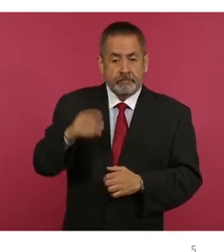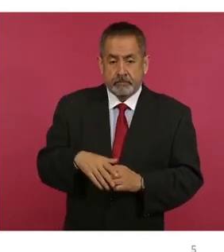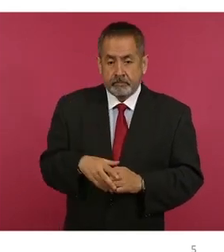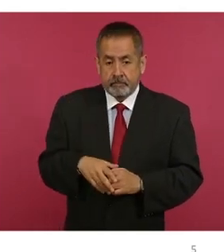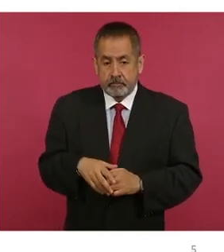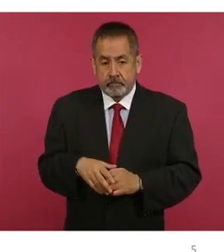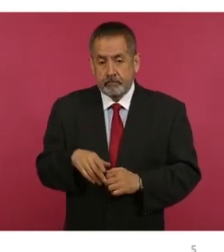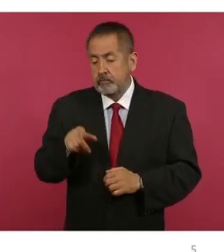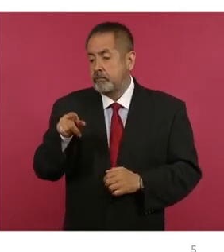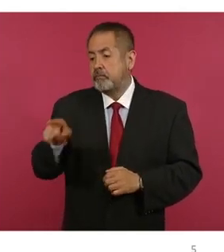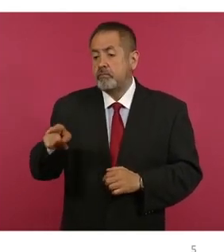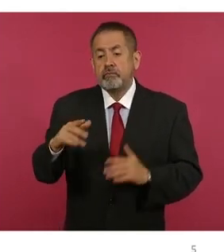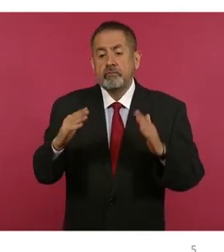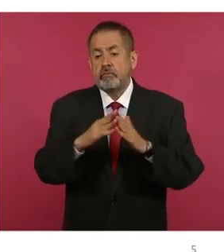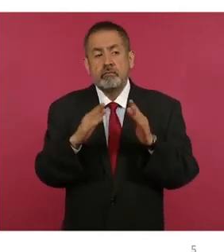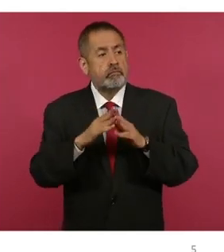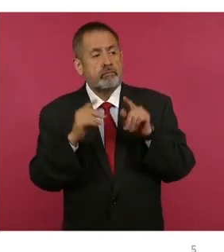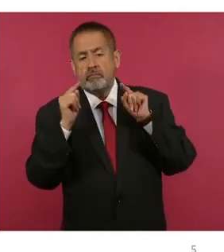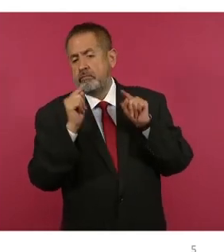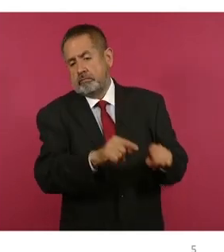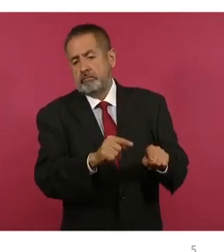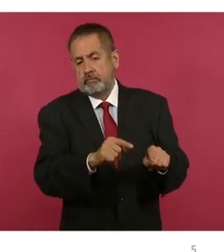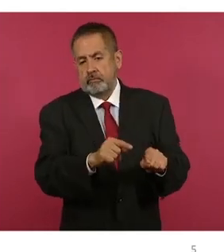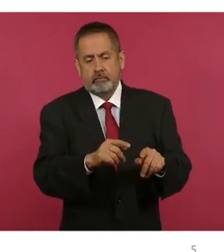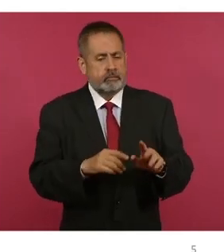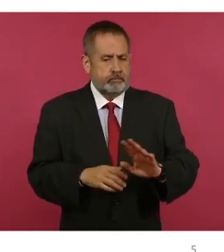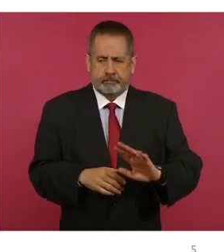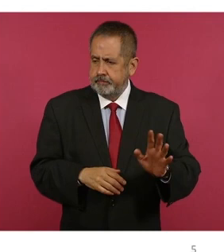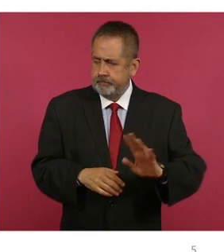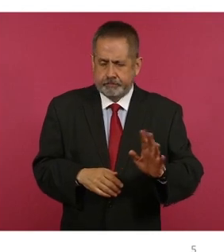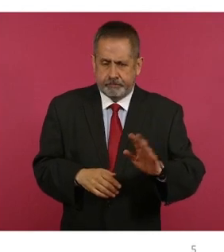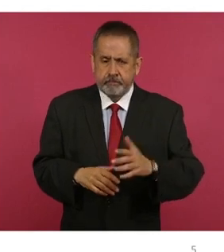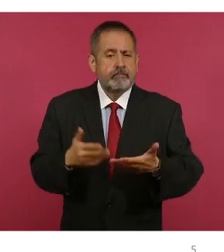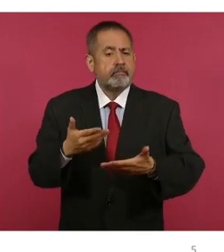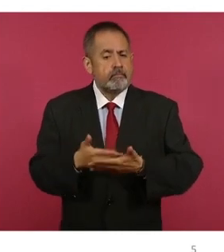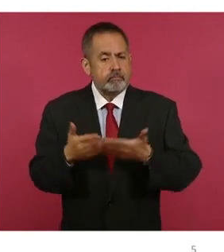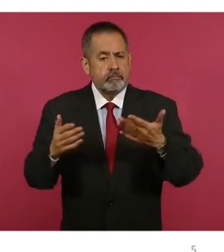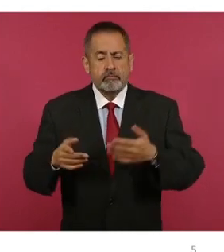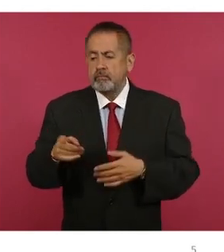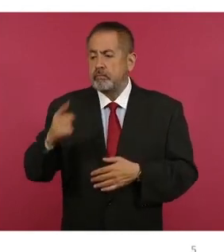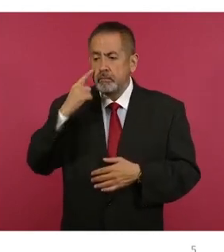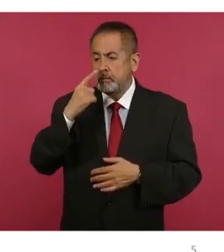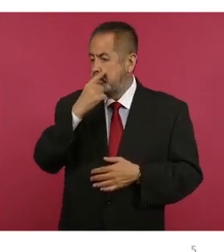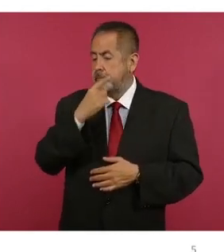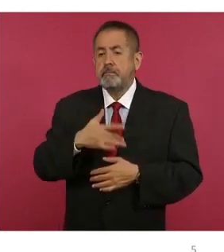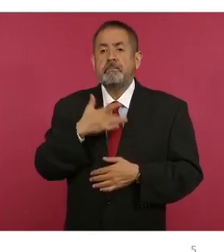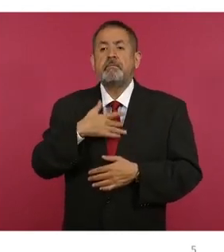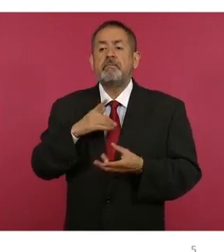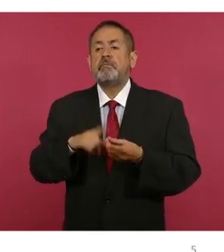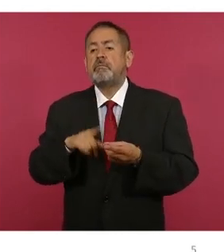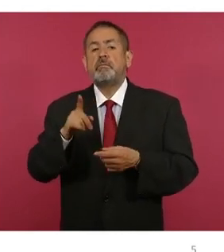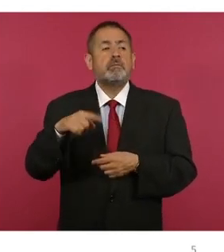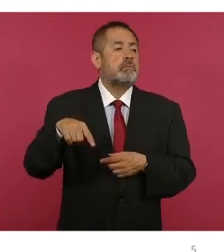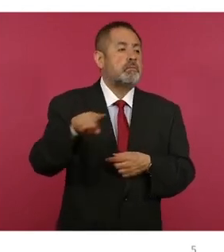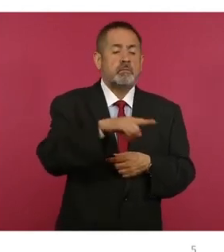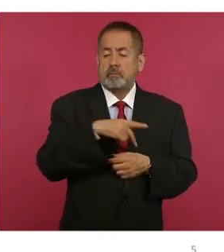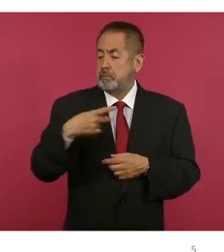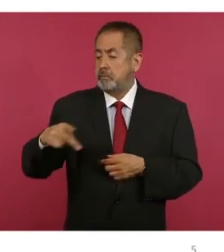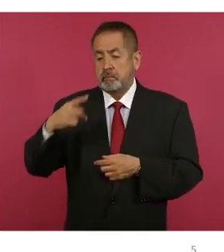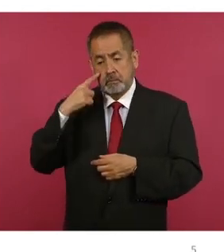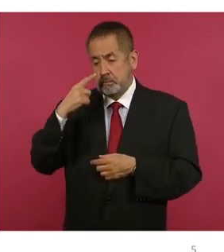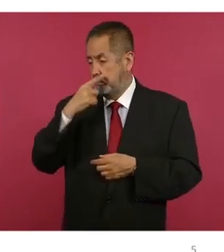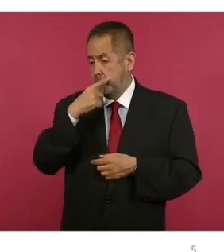toca aquí la casa, etcétera, eso ya no sucede. Y se han otorgado en esta administración 2.2 millones de créditos y se ha